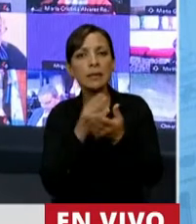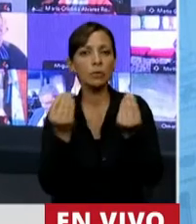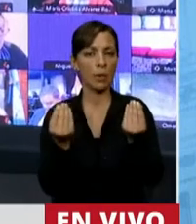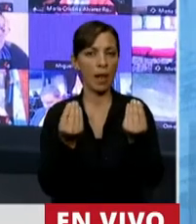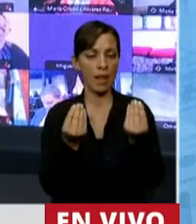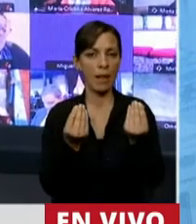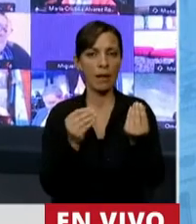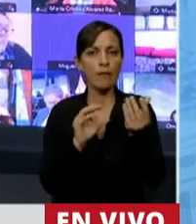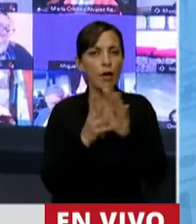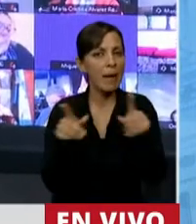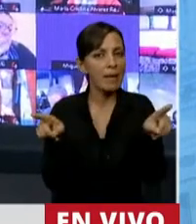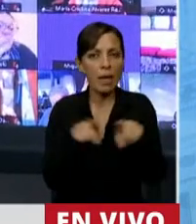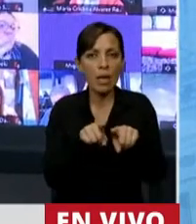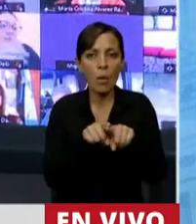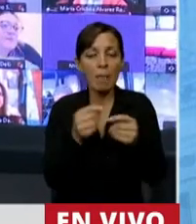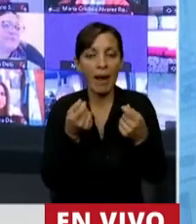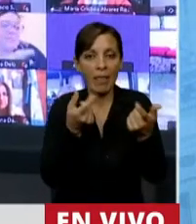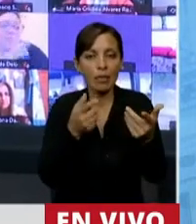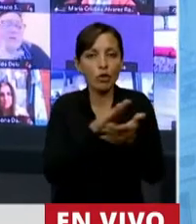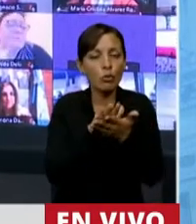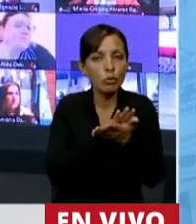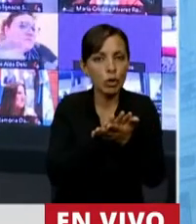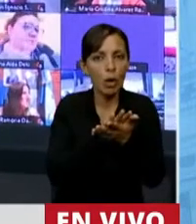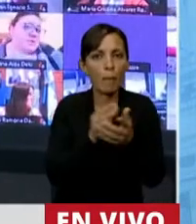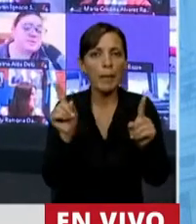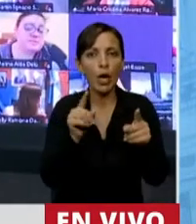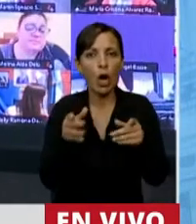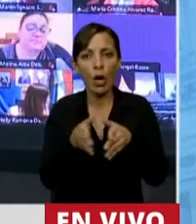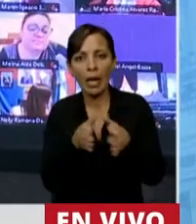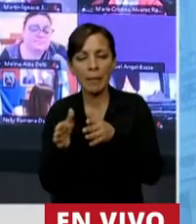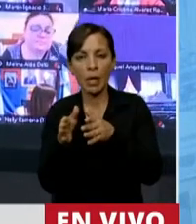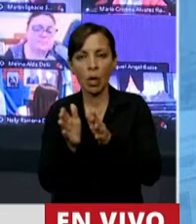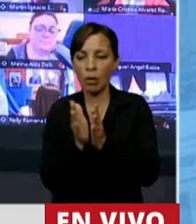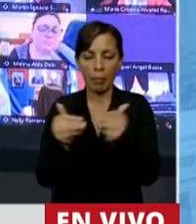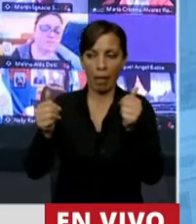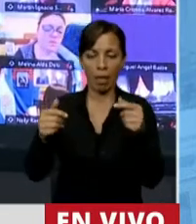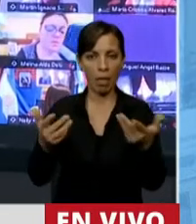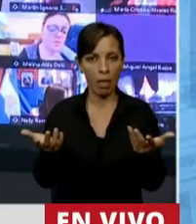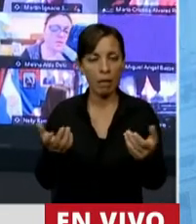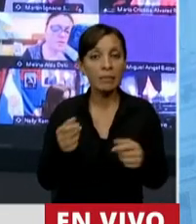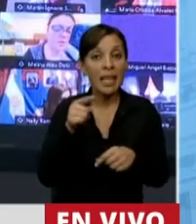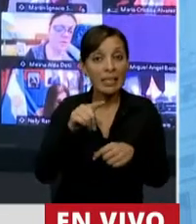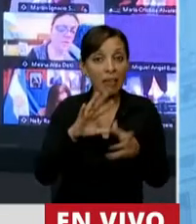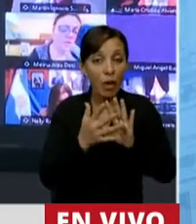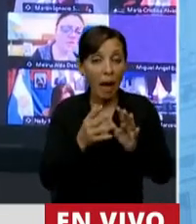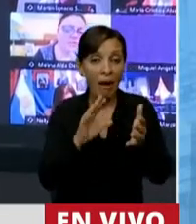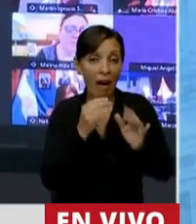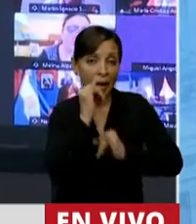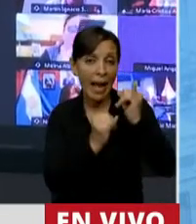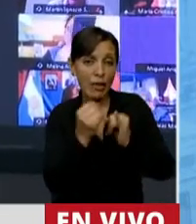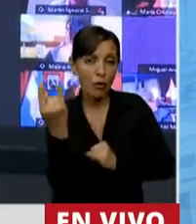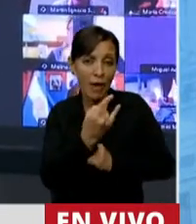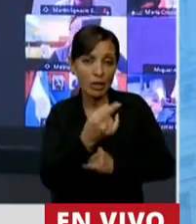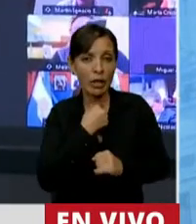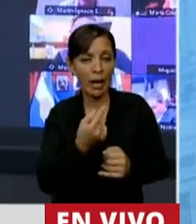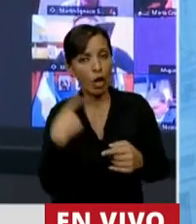de nobles para resolver esos problemas y no caminos espurios. Ese es el falso relato progresista que nos